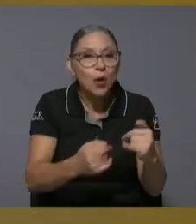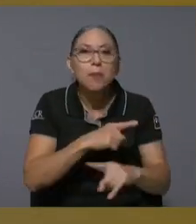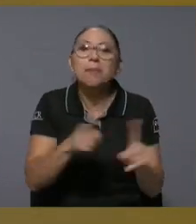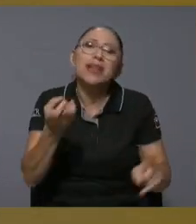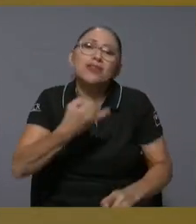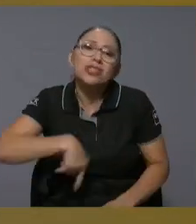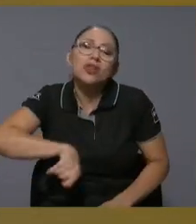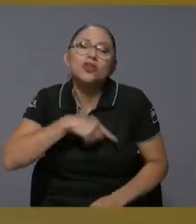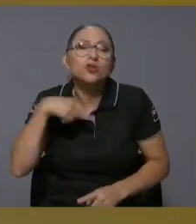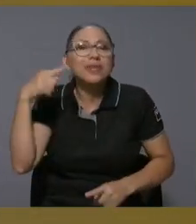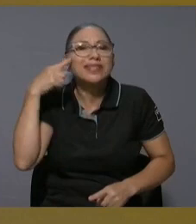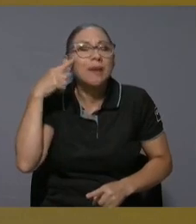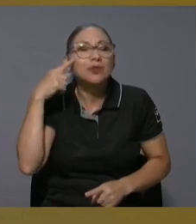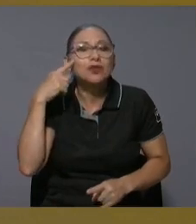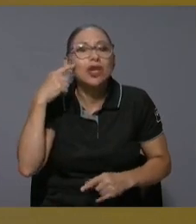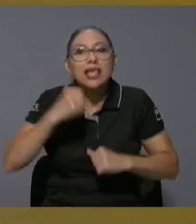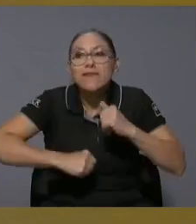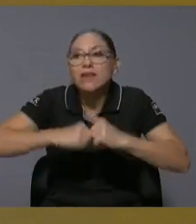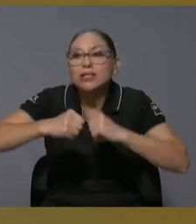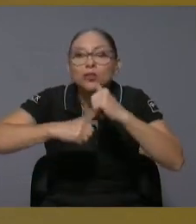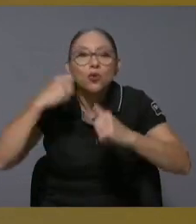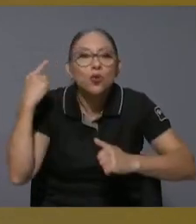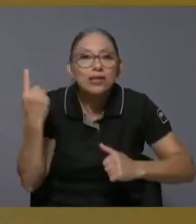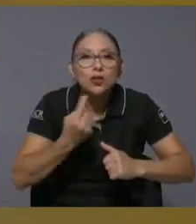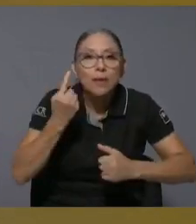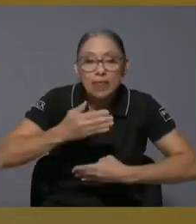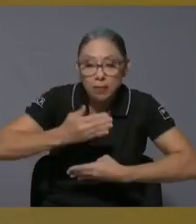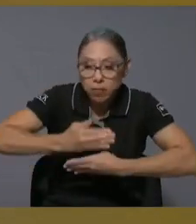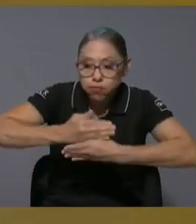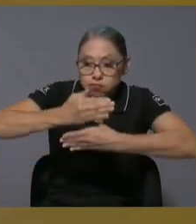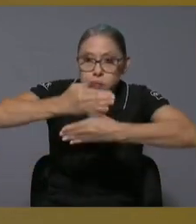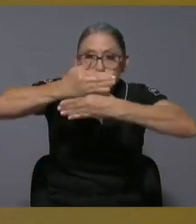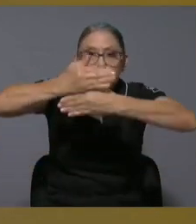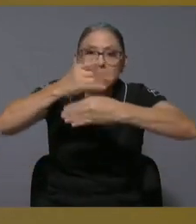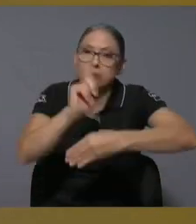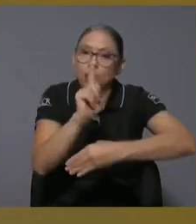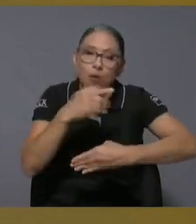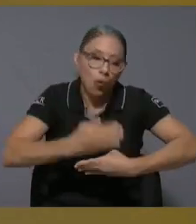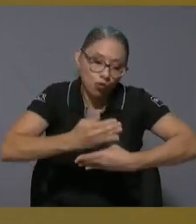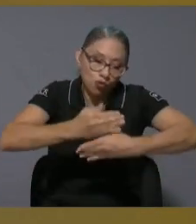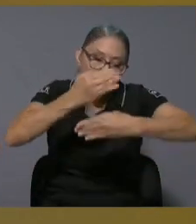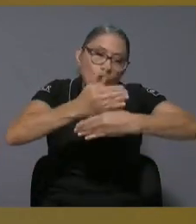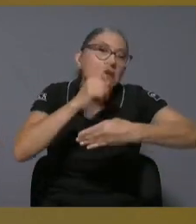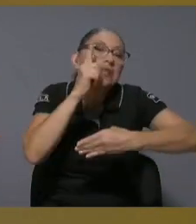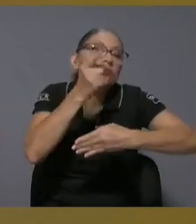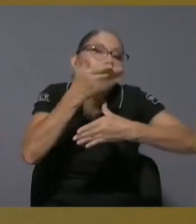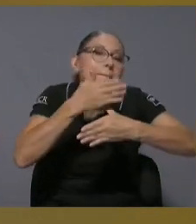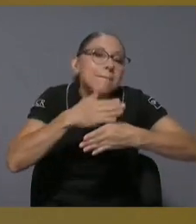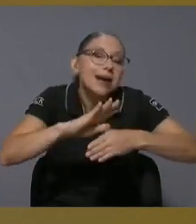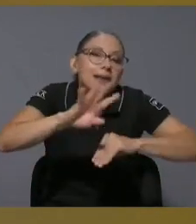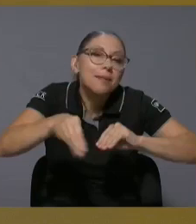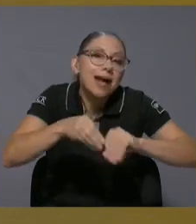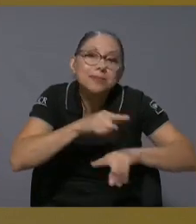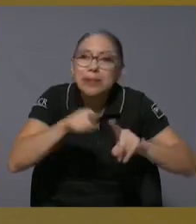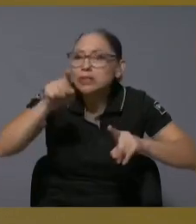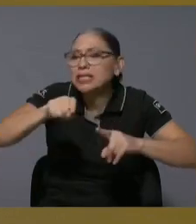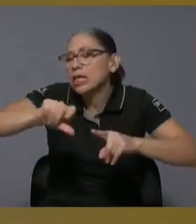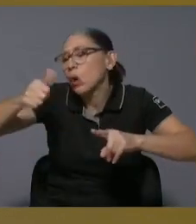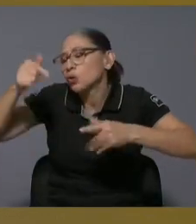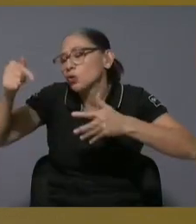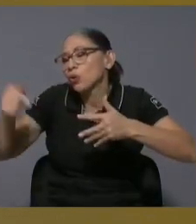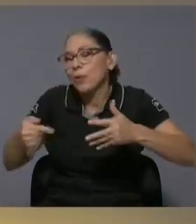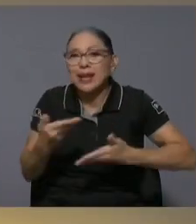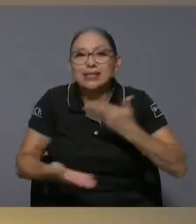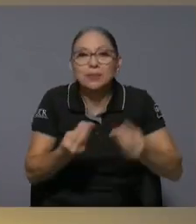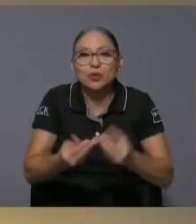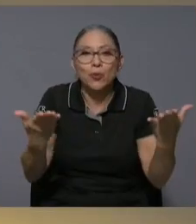meternos exclusivamente lo que es la construcción la construcción es una fase más que se requiere para brindar un servicio público regresamos